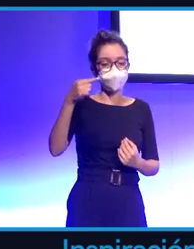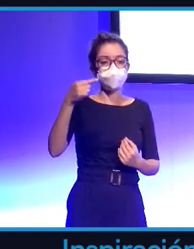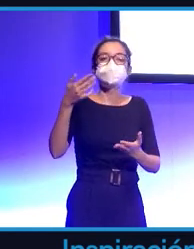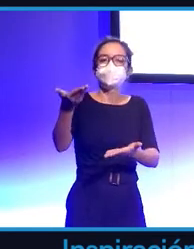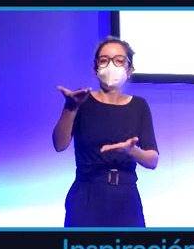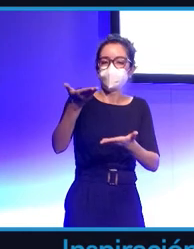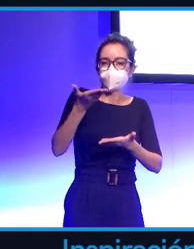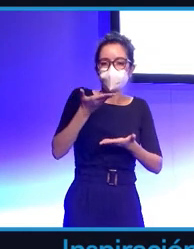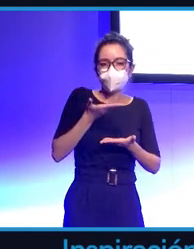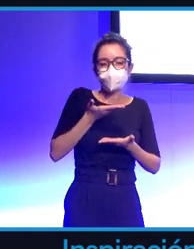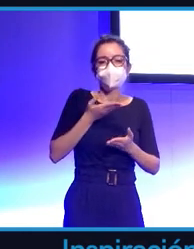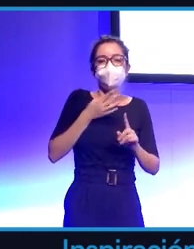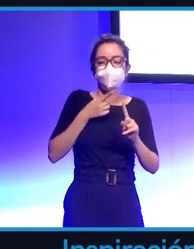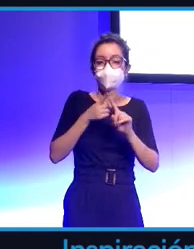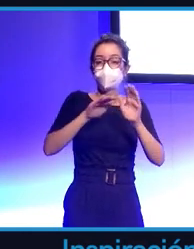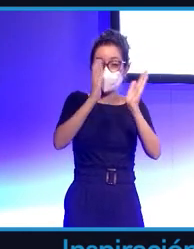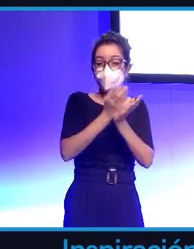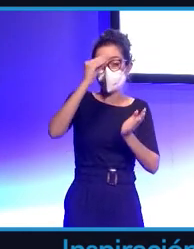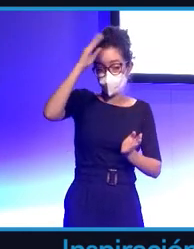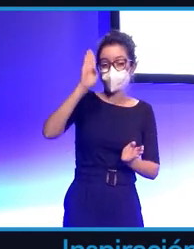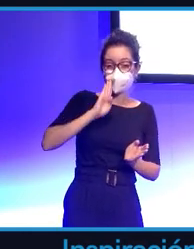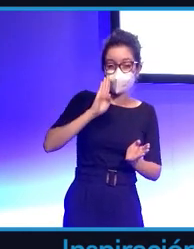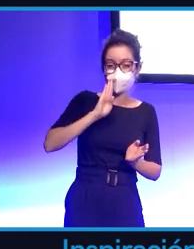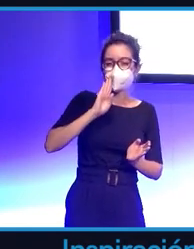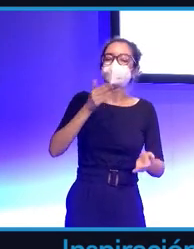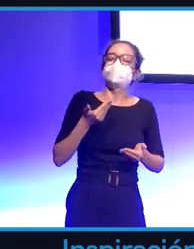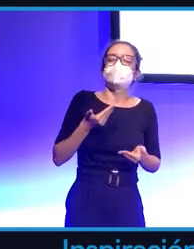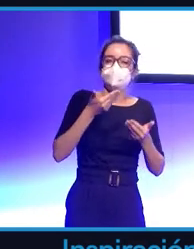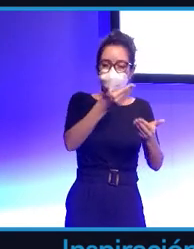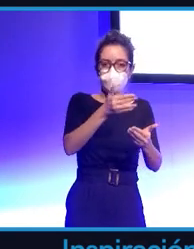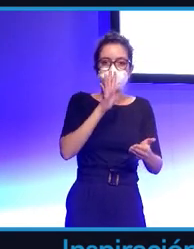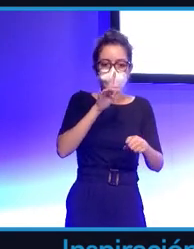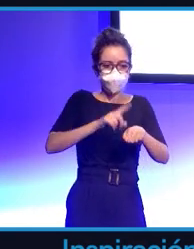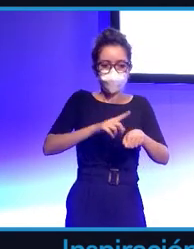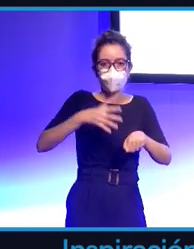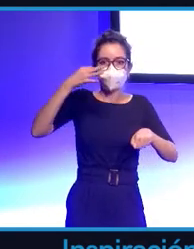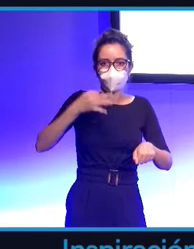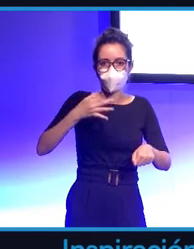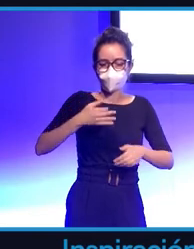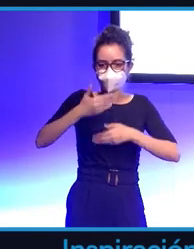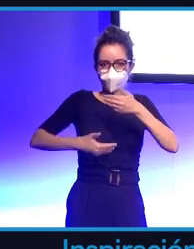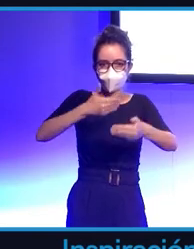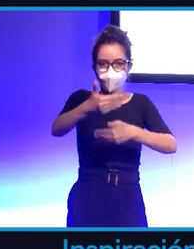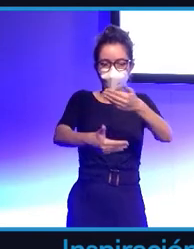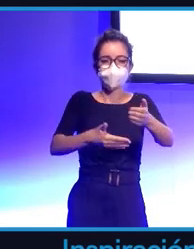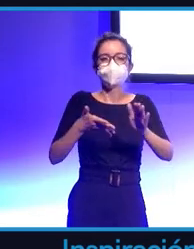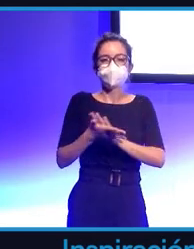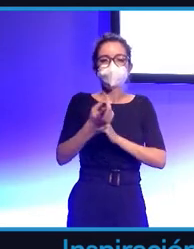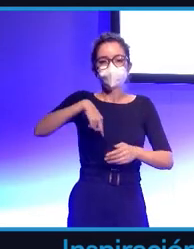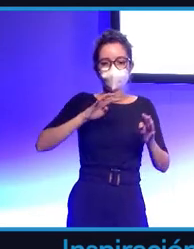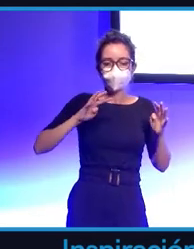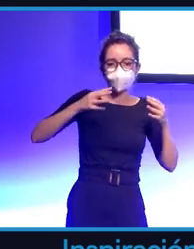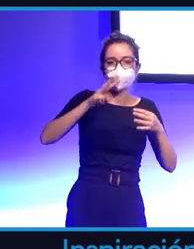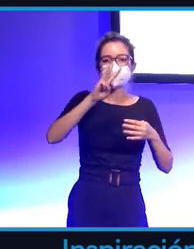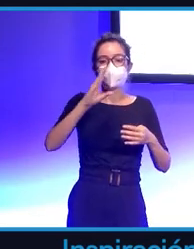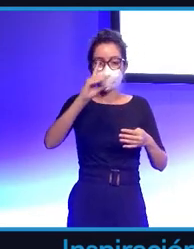herramienta para expandir estos nuevos mundos virtuales porque todo tiene que ir ocurriendo en tiempo real, cuando nosotros estamos navegando tridimensionalmente en esta nueva